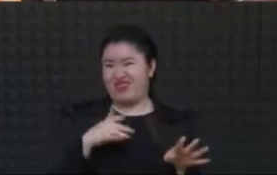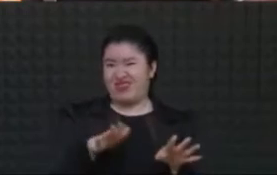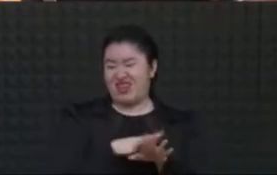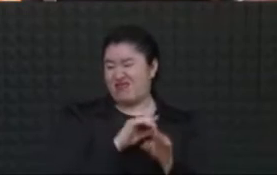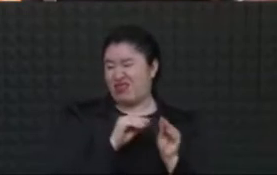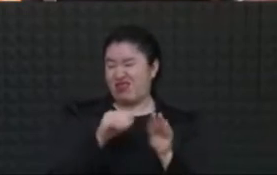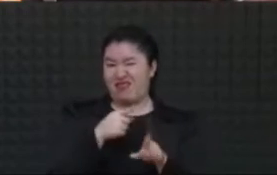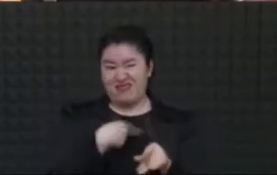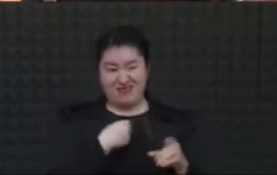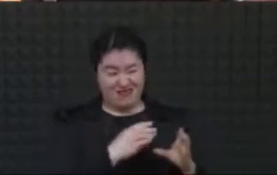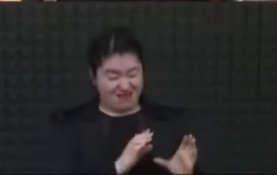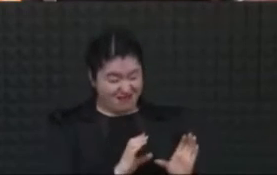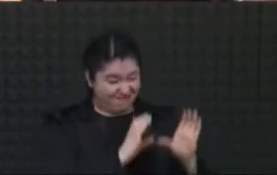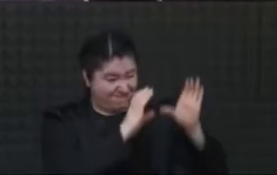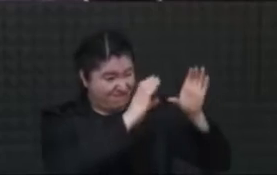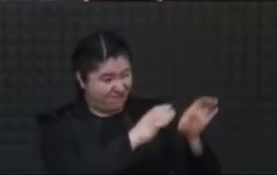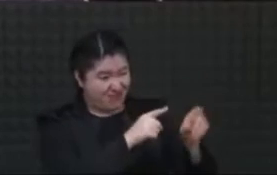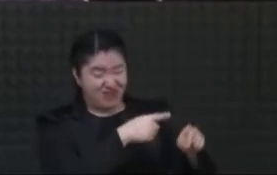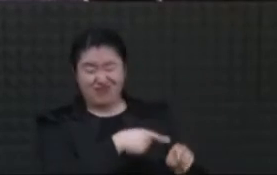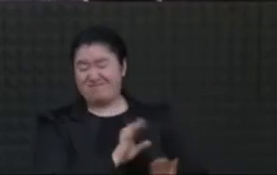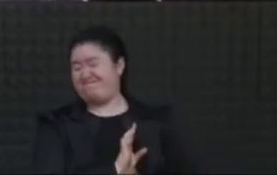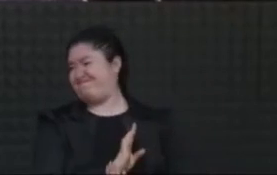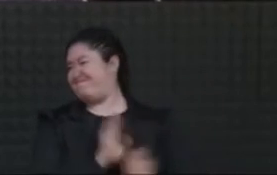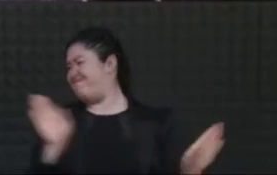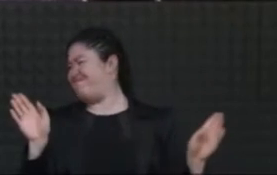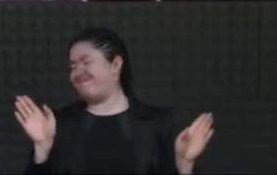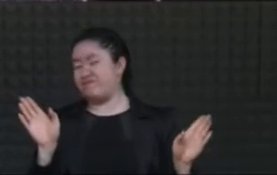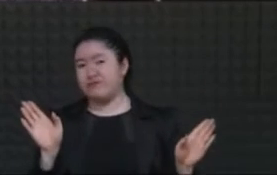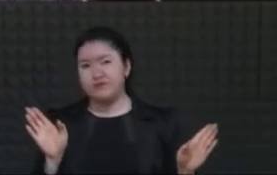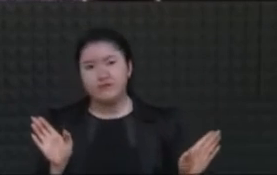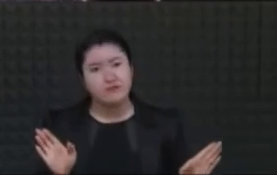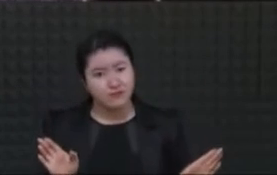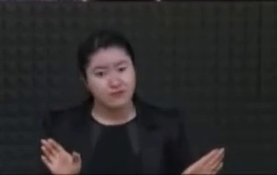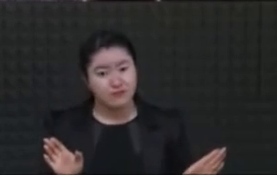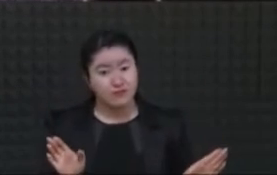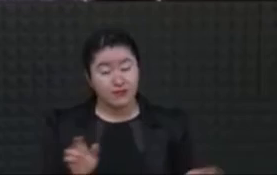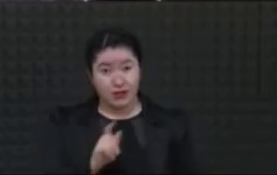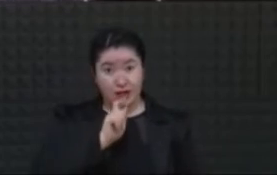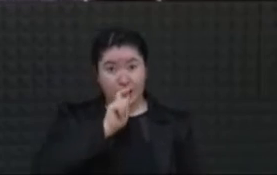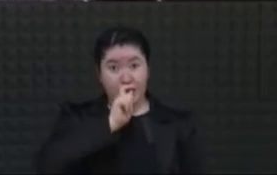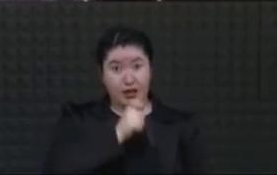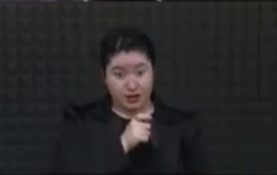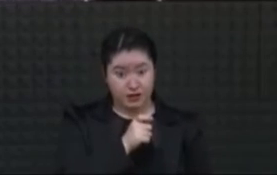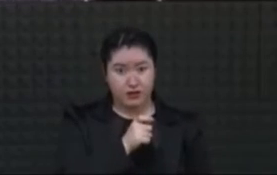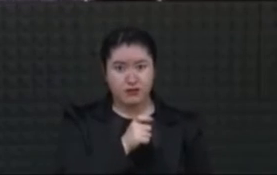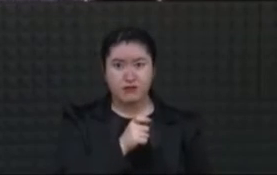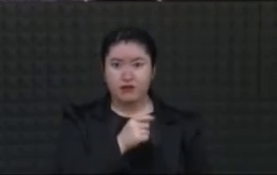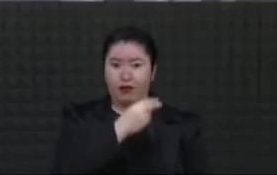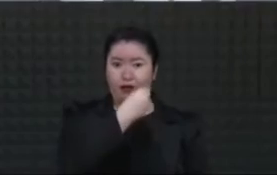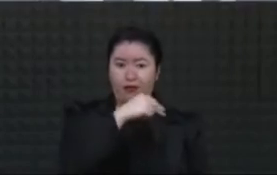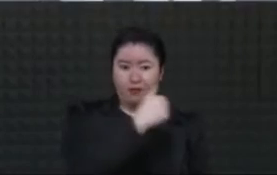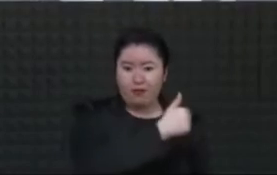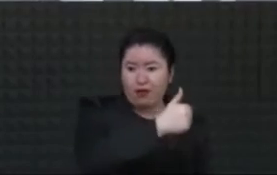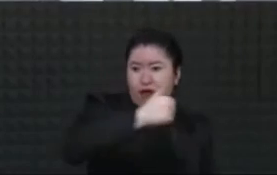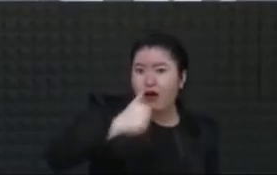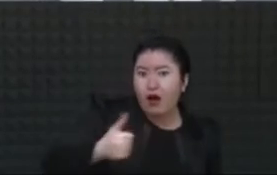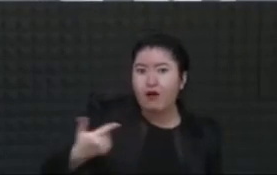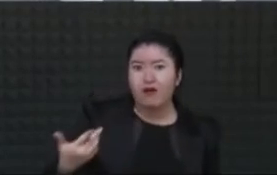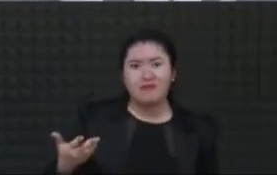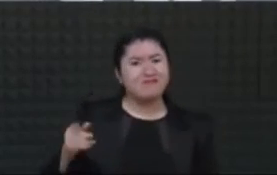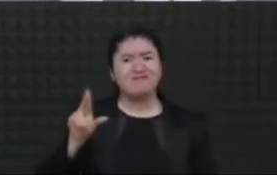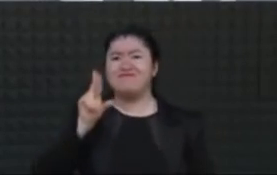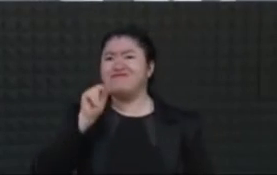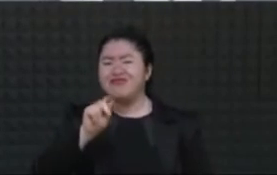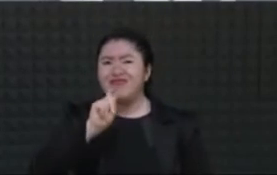no merecemos un monumento. No es a las personas con el nombre, es a lo que representamos a través de la historia de